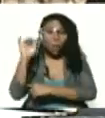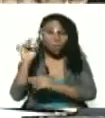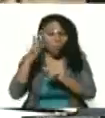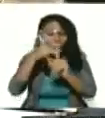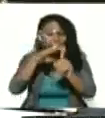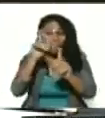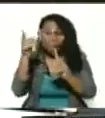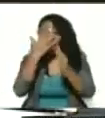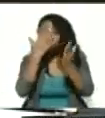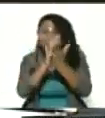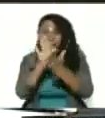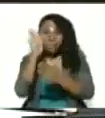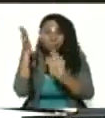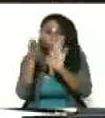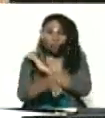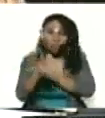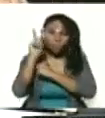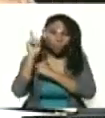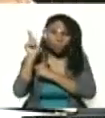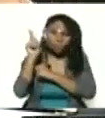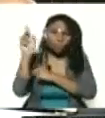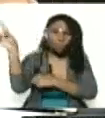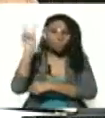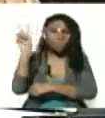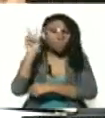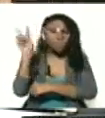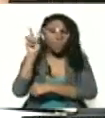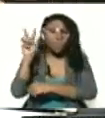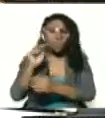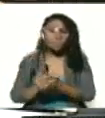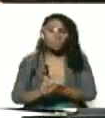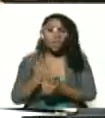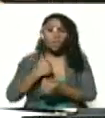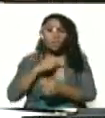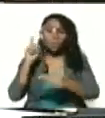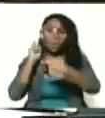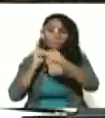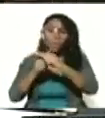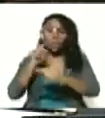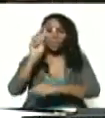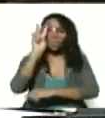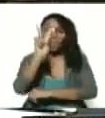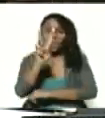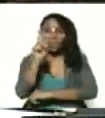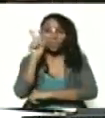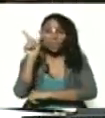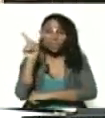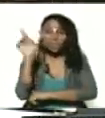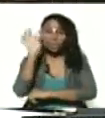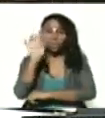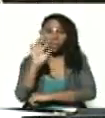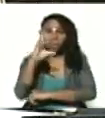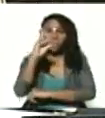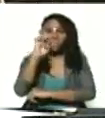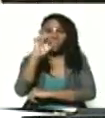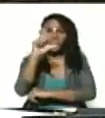allí en la frontera en Venezuela hemos descubierto dos casos de cepa delta ya